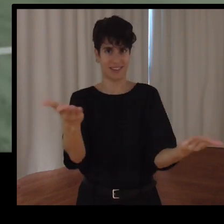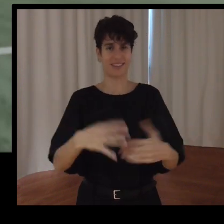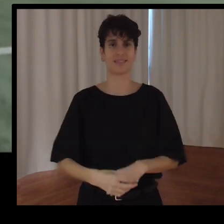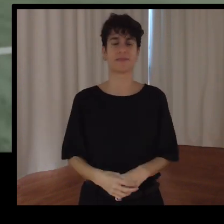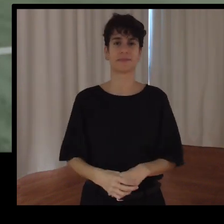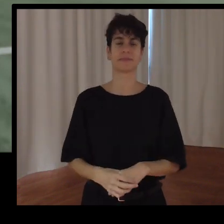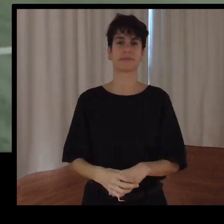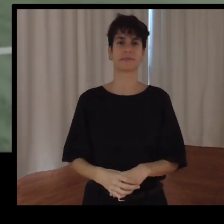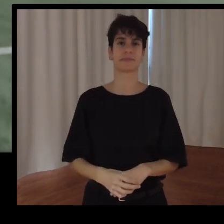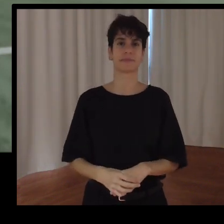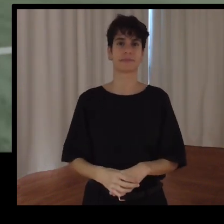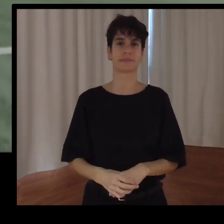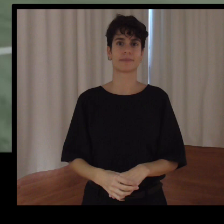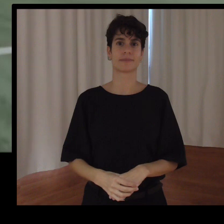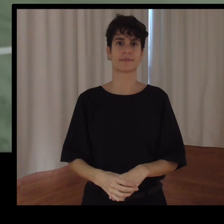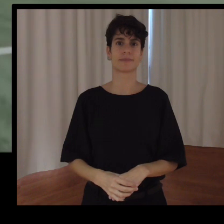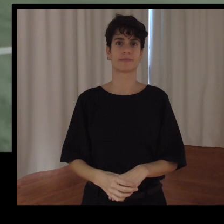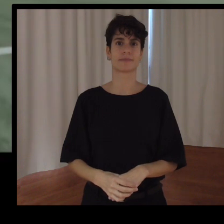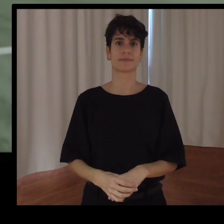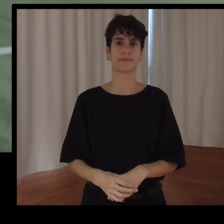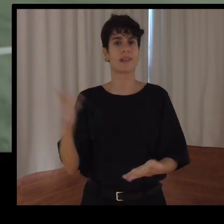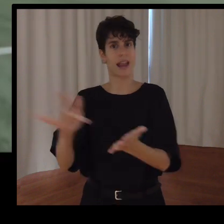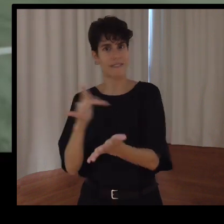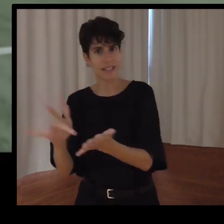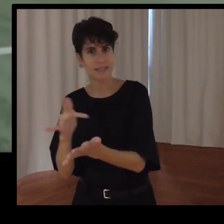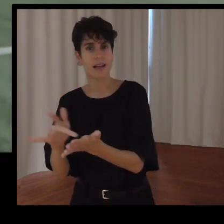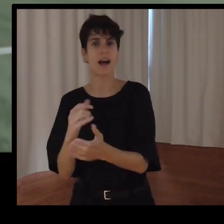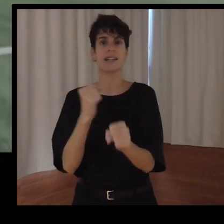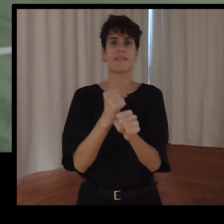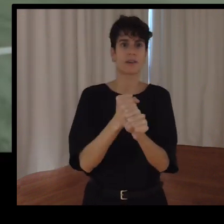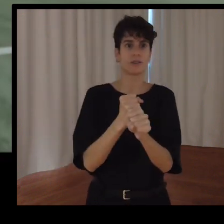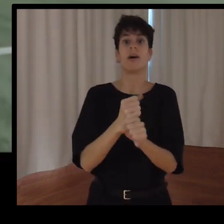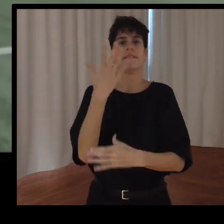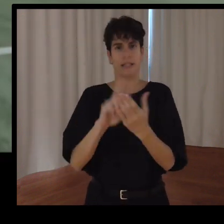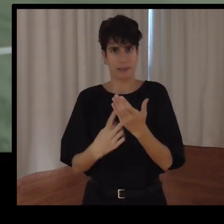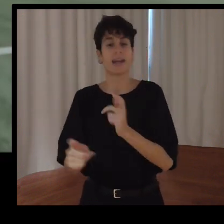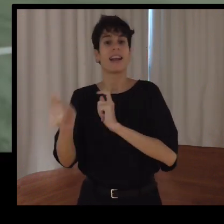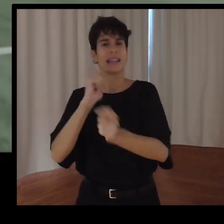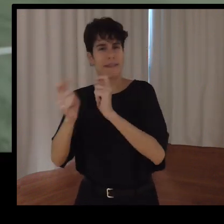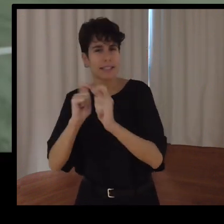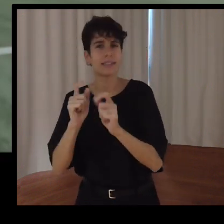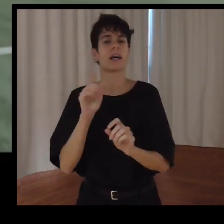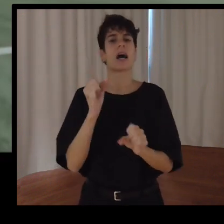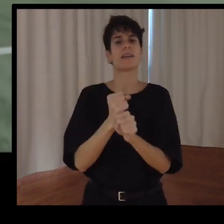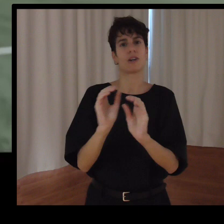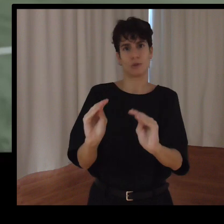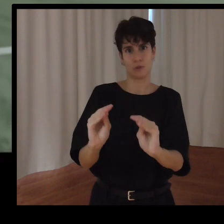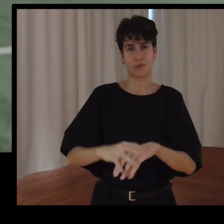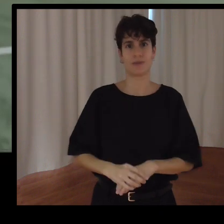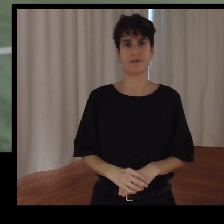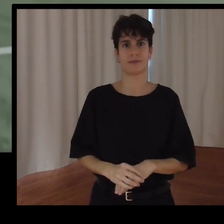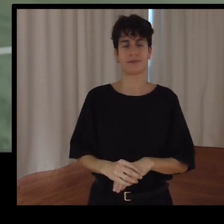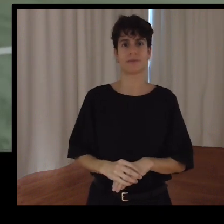la entrevista, vuestro trabajo, vuestro talento. Lo tenéis todo. Lo tenéis todo.